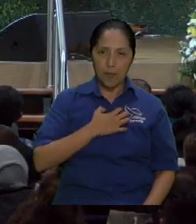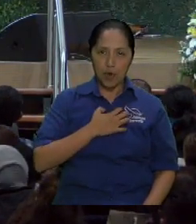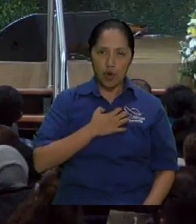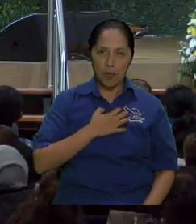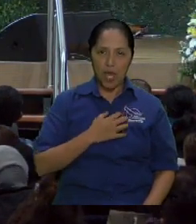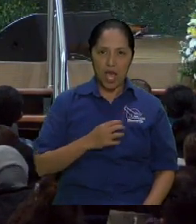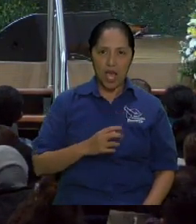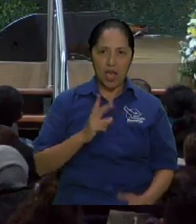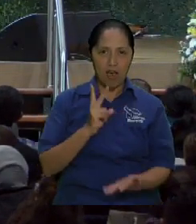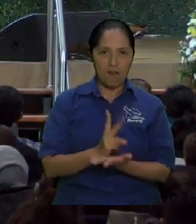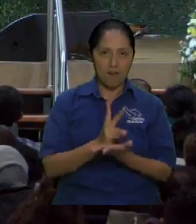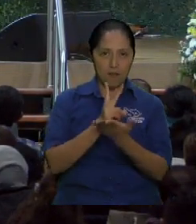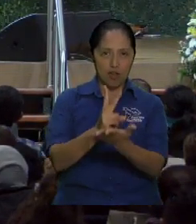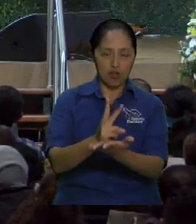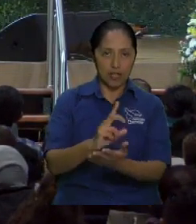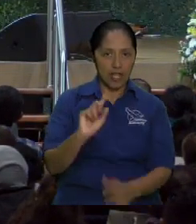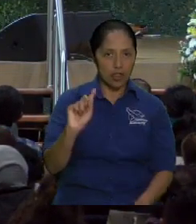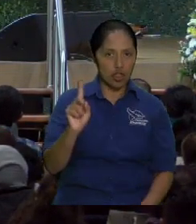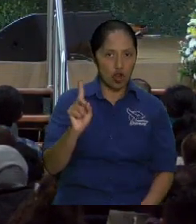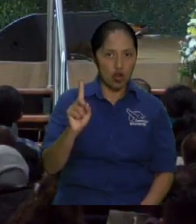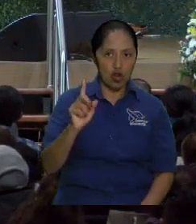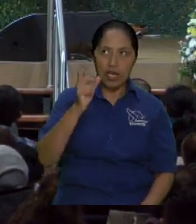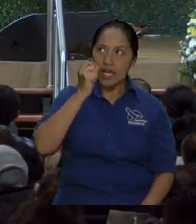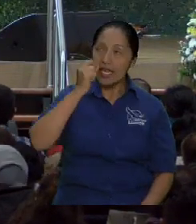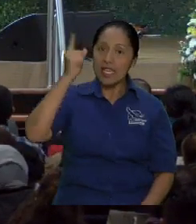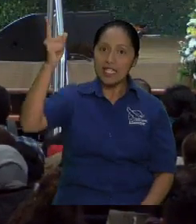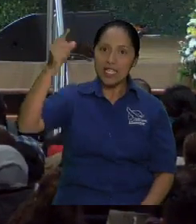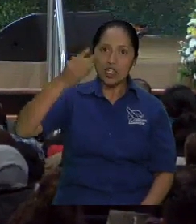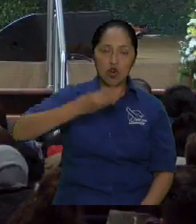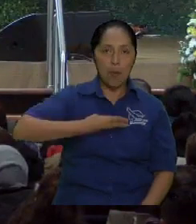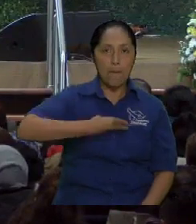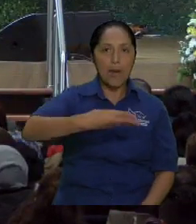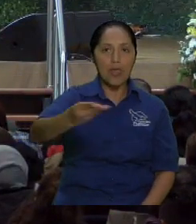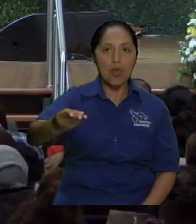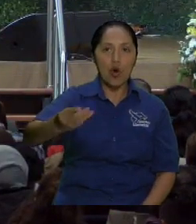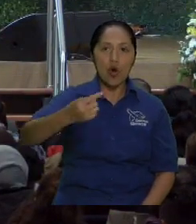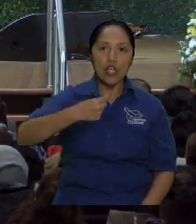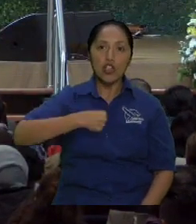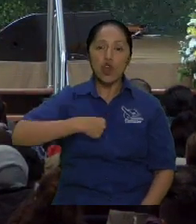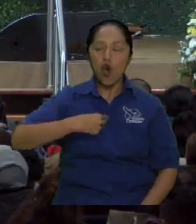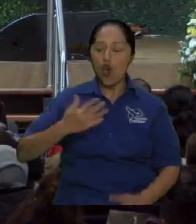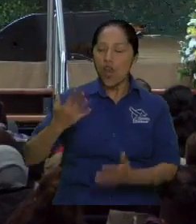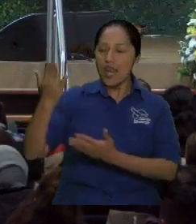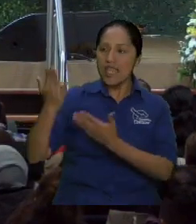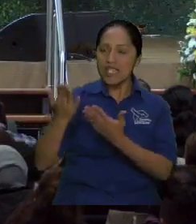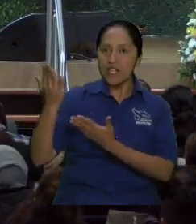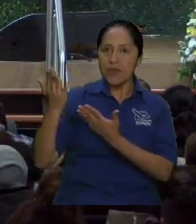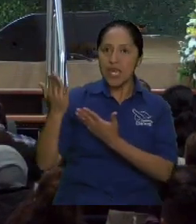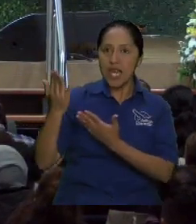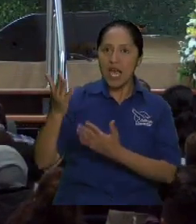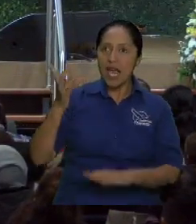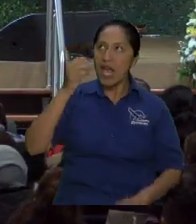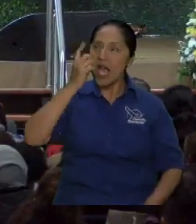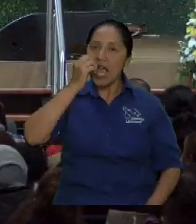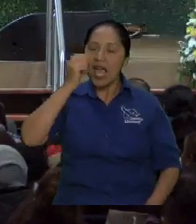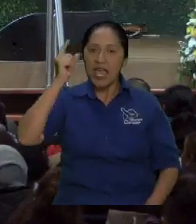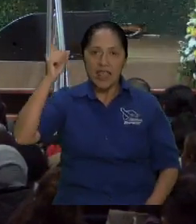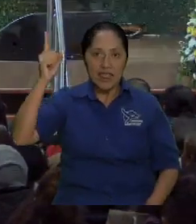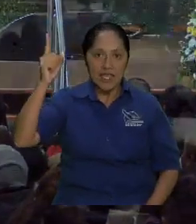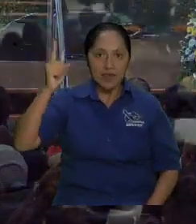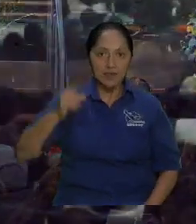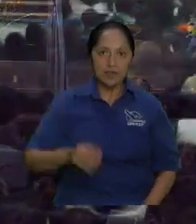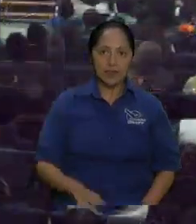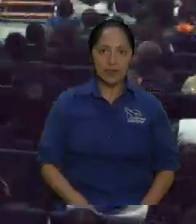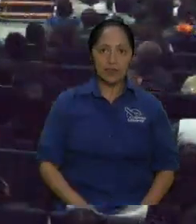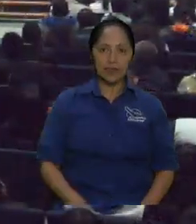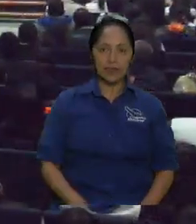esas palabras y esa convicción tienen un respaldo extraordinario hace temblar donde uno se pare no porque uno